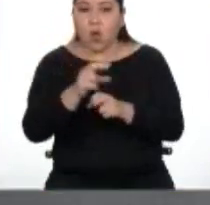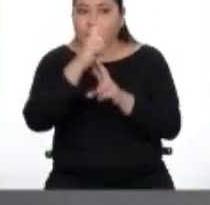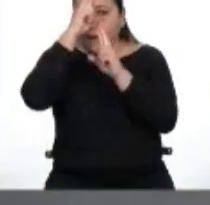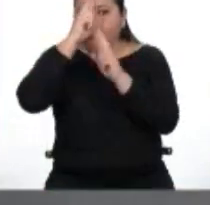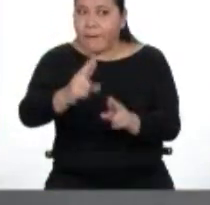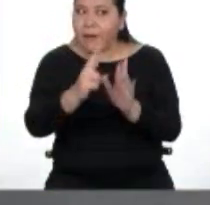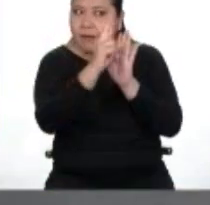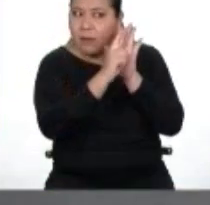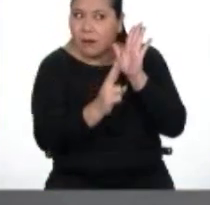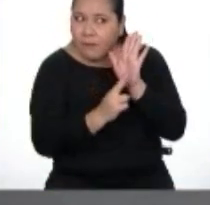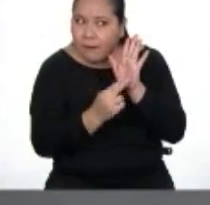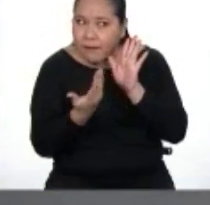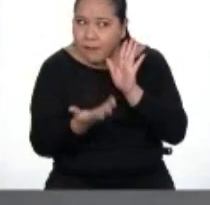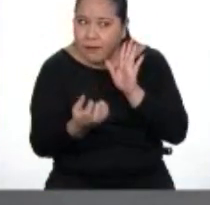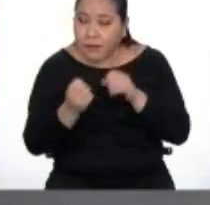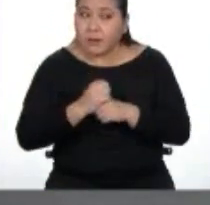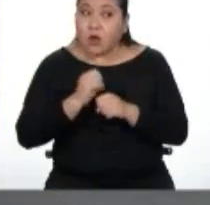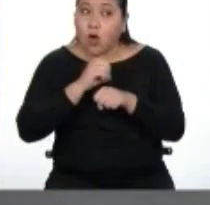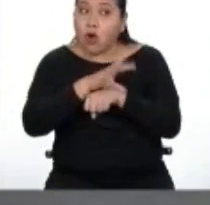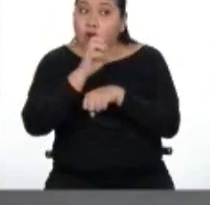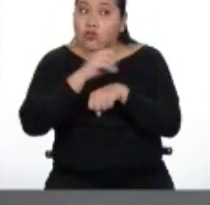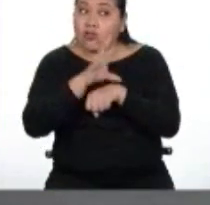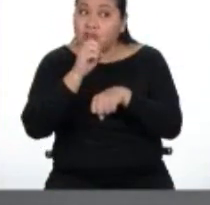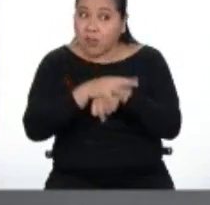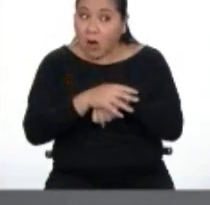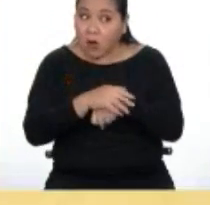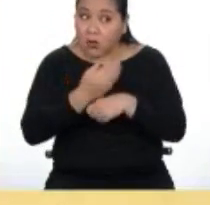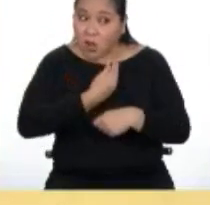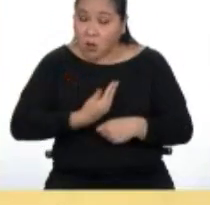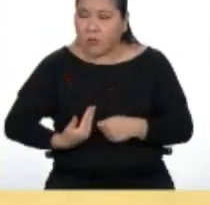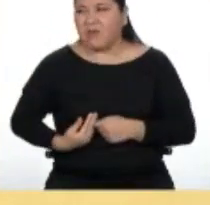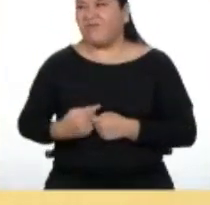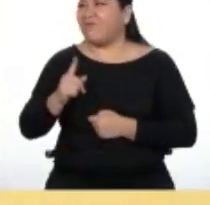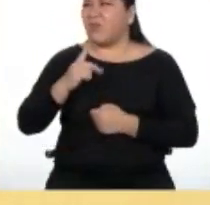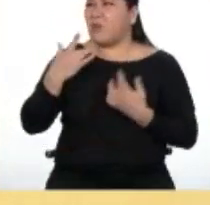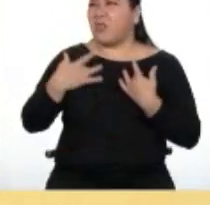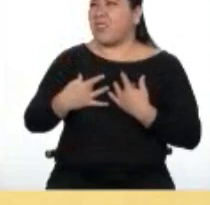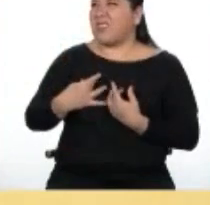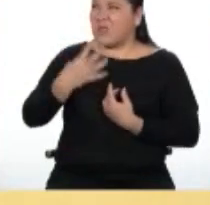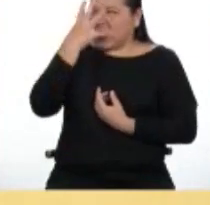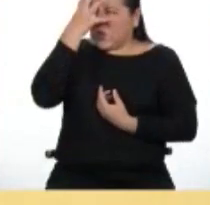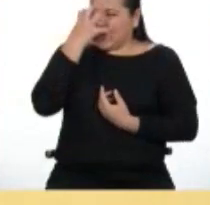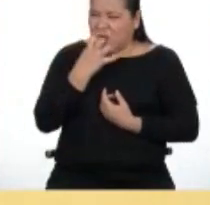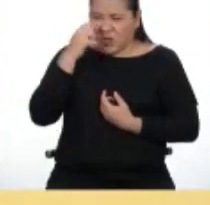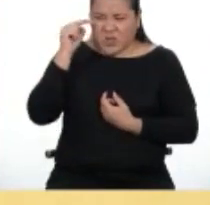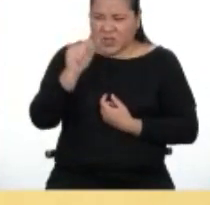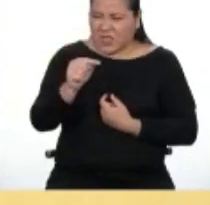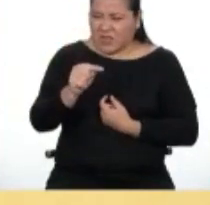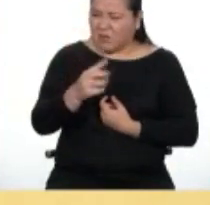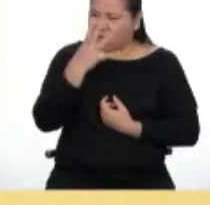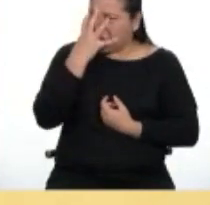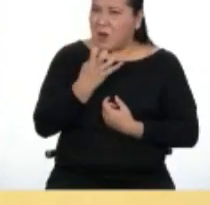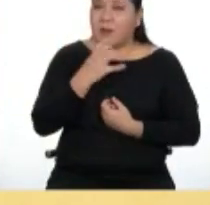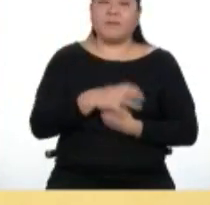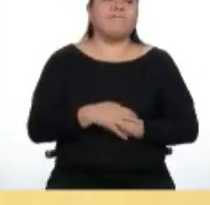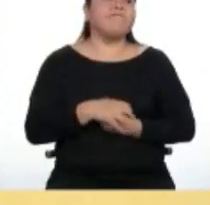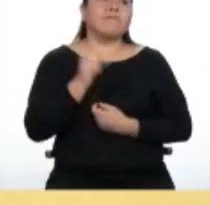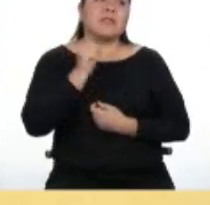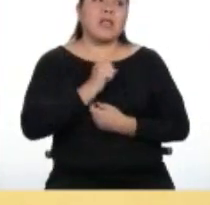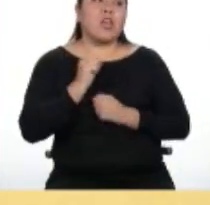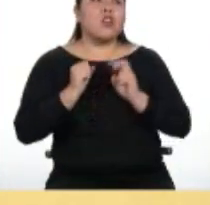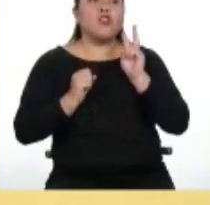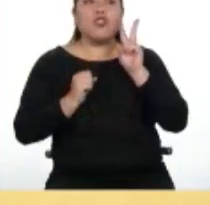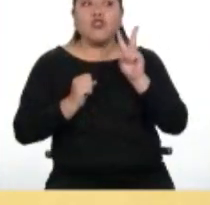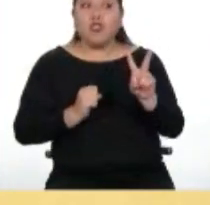No, no, no, no. Eso no me entristece. Eso me da cólera. Muy bien, Rodrigo. Esas son dos